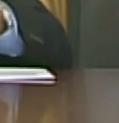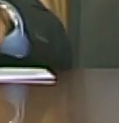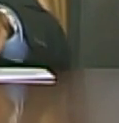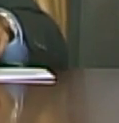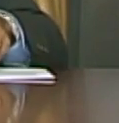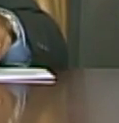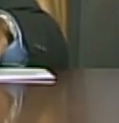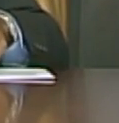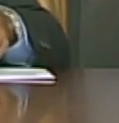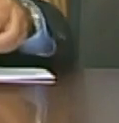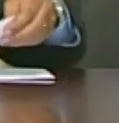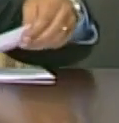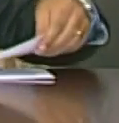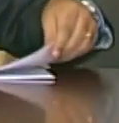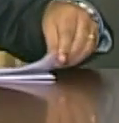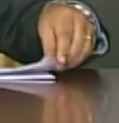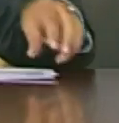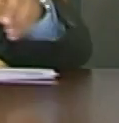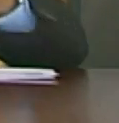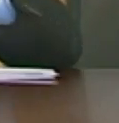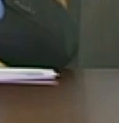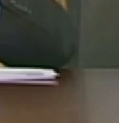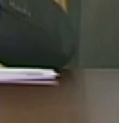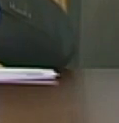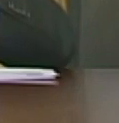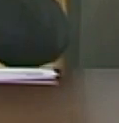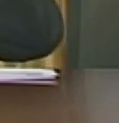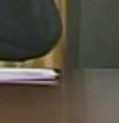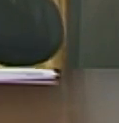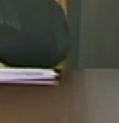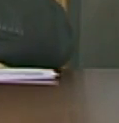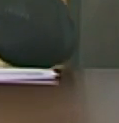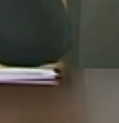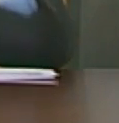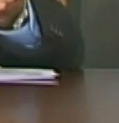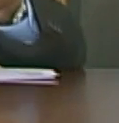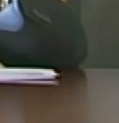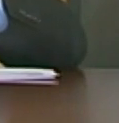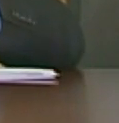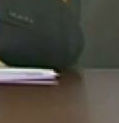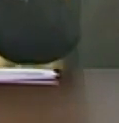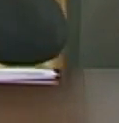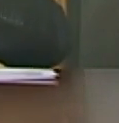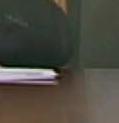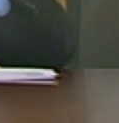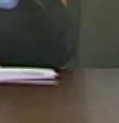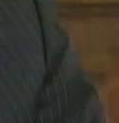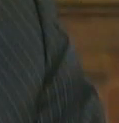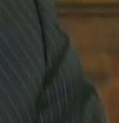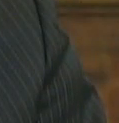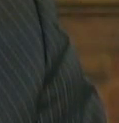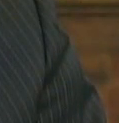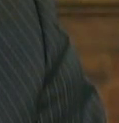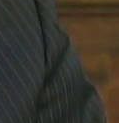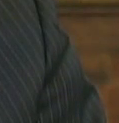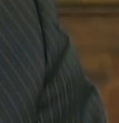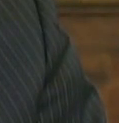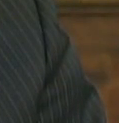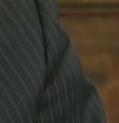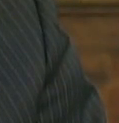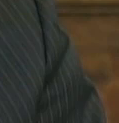Trudy le doy las gracias al compañero Jaime el Trudy hoy diputado de la república diputado del estado Miranda